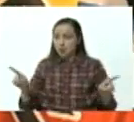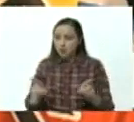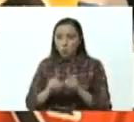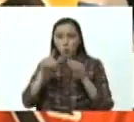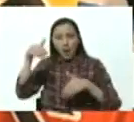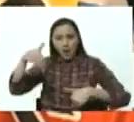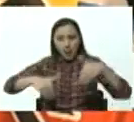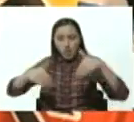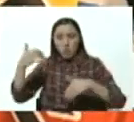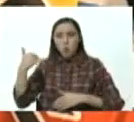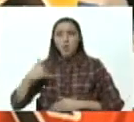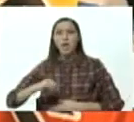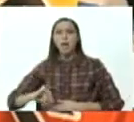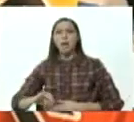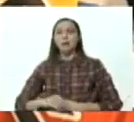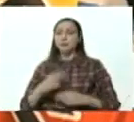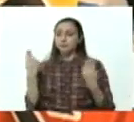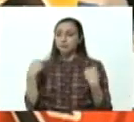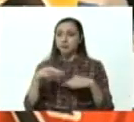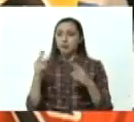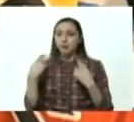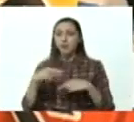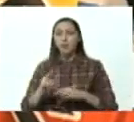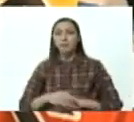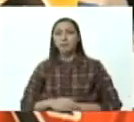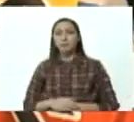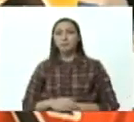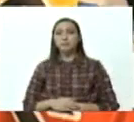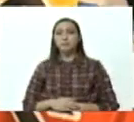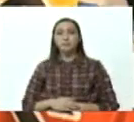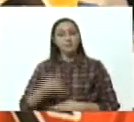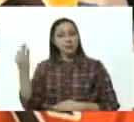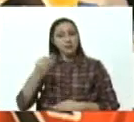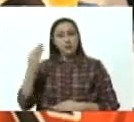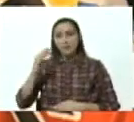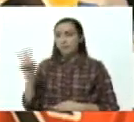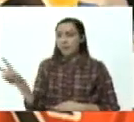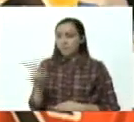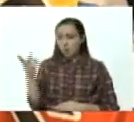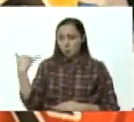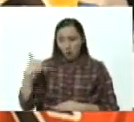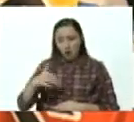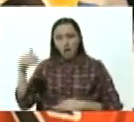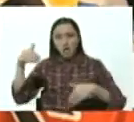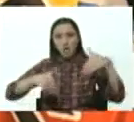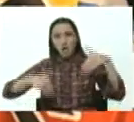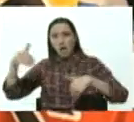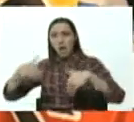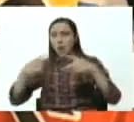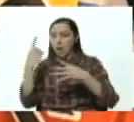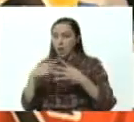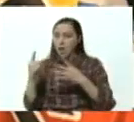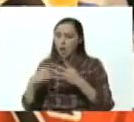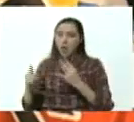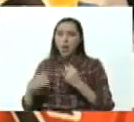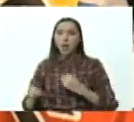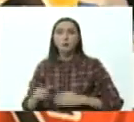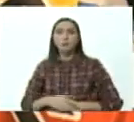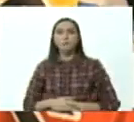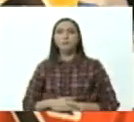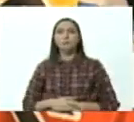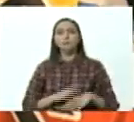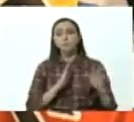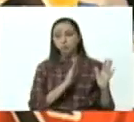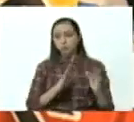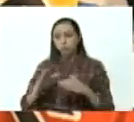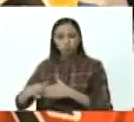a este nivel hay elecciones siempre en Venezuela en distintas instancias de su estructura